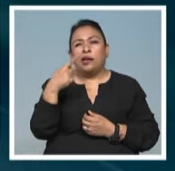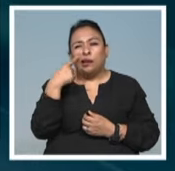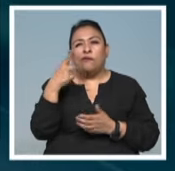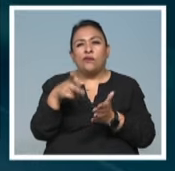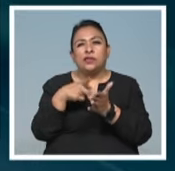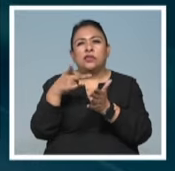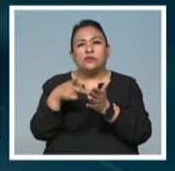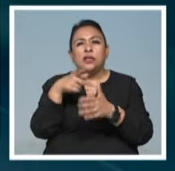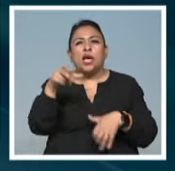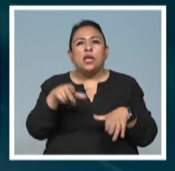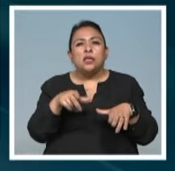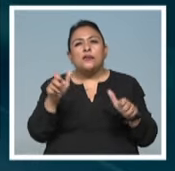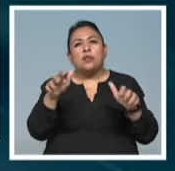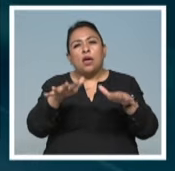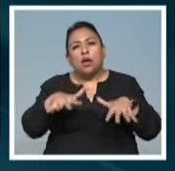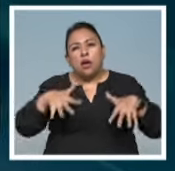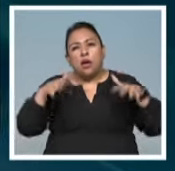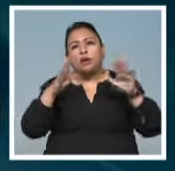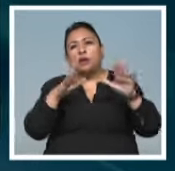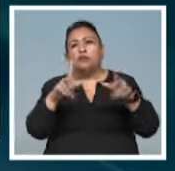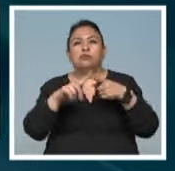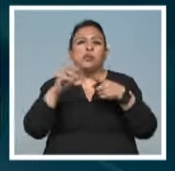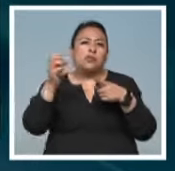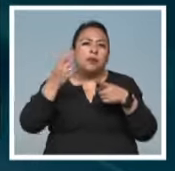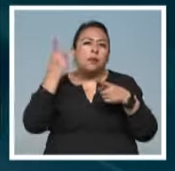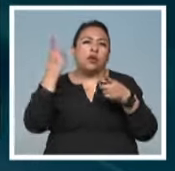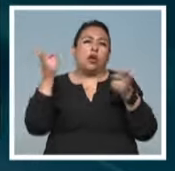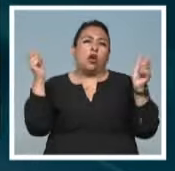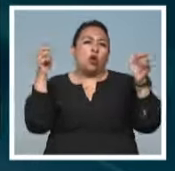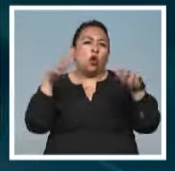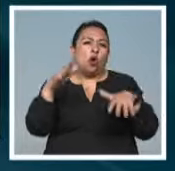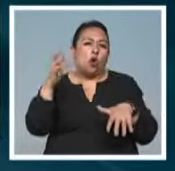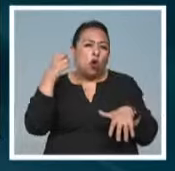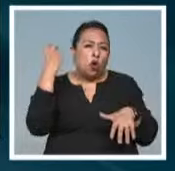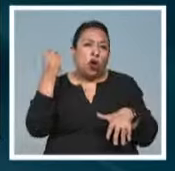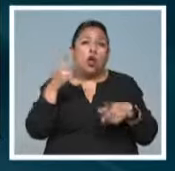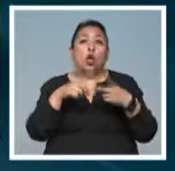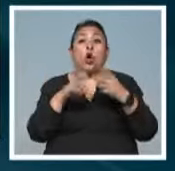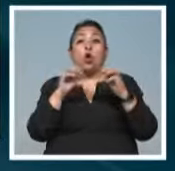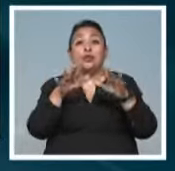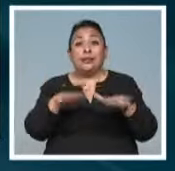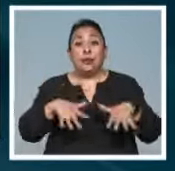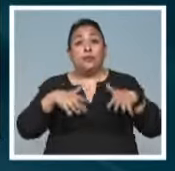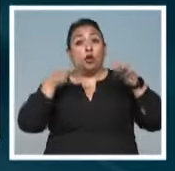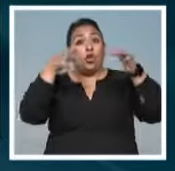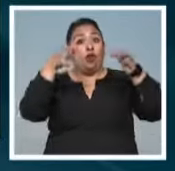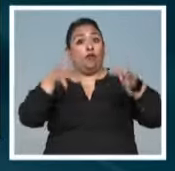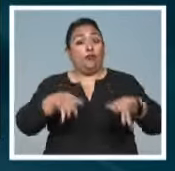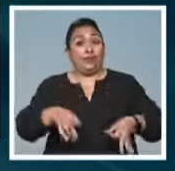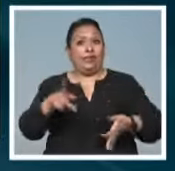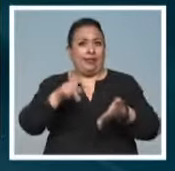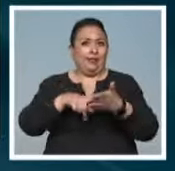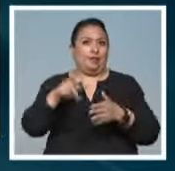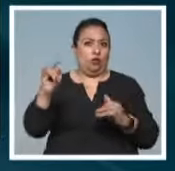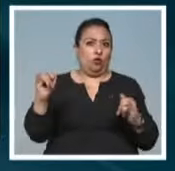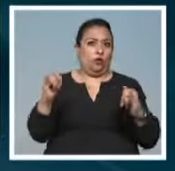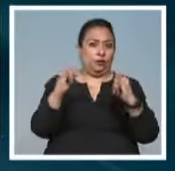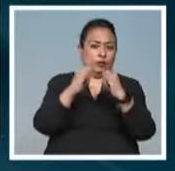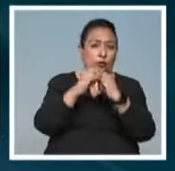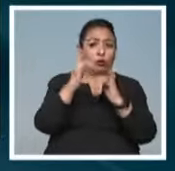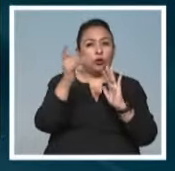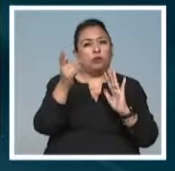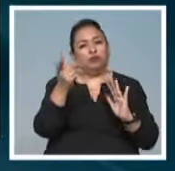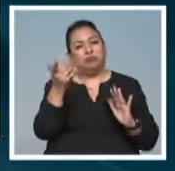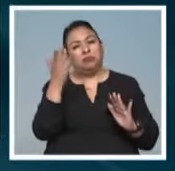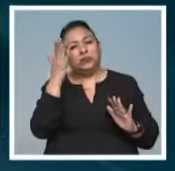llevarse a cabo actividades académicas como seminarios y congresos, así como las ceremonias oficiales de la institución. En